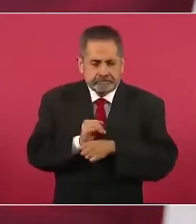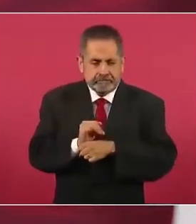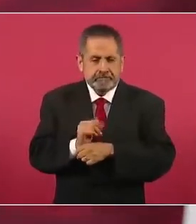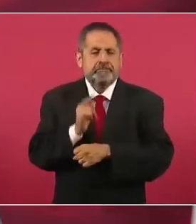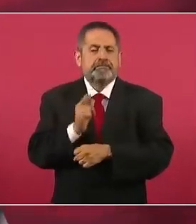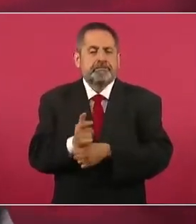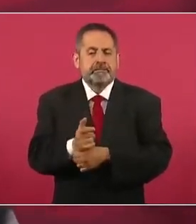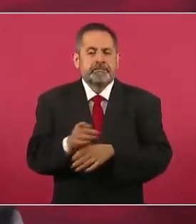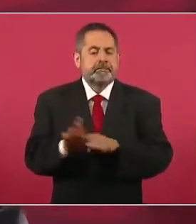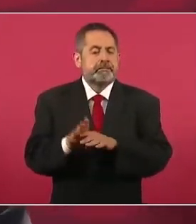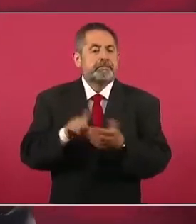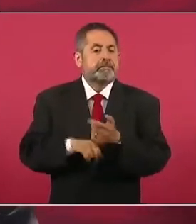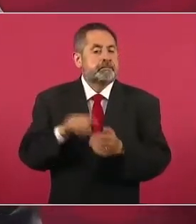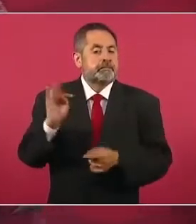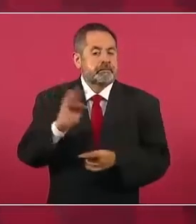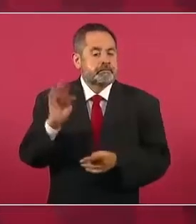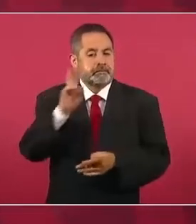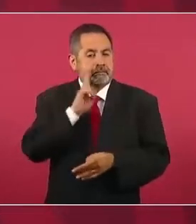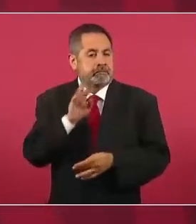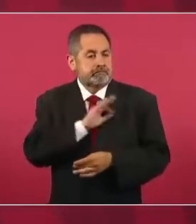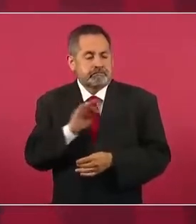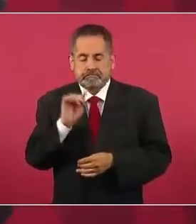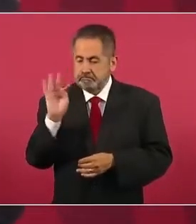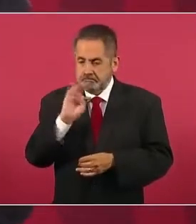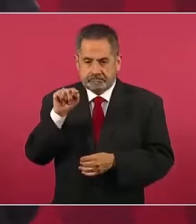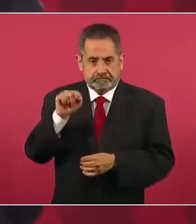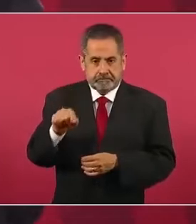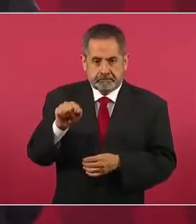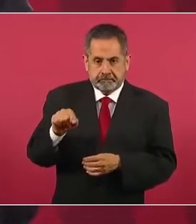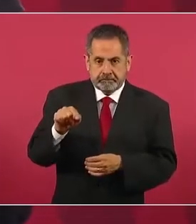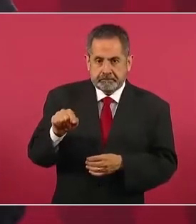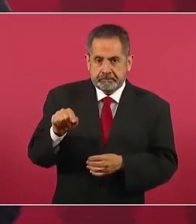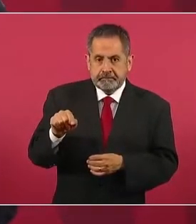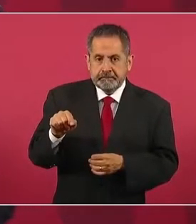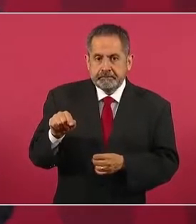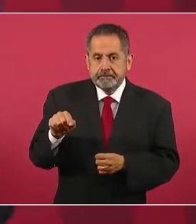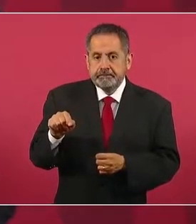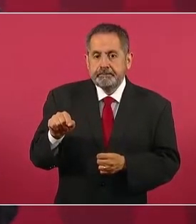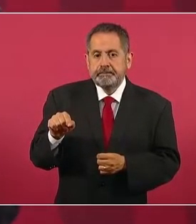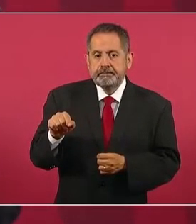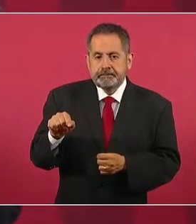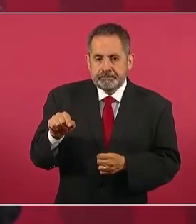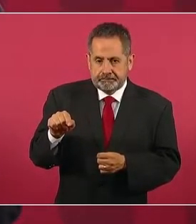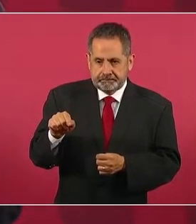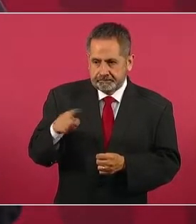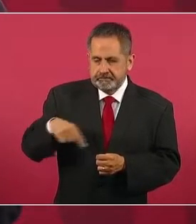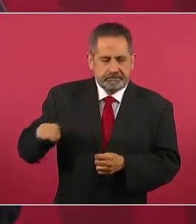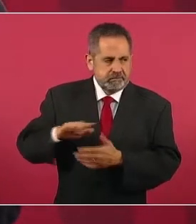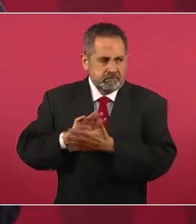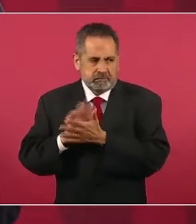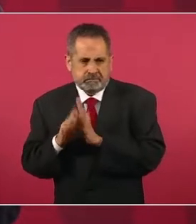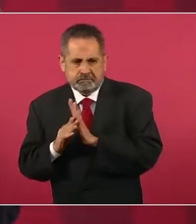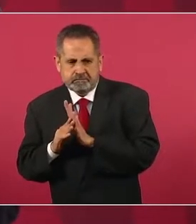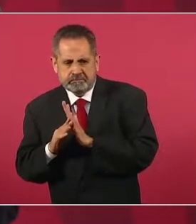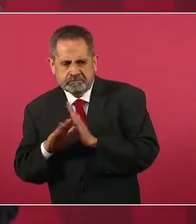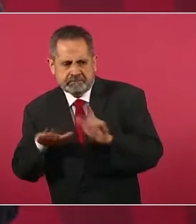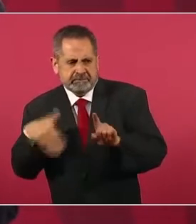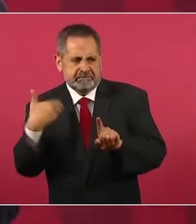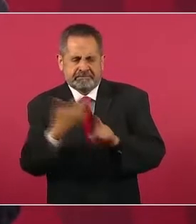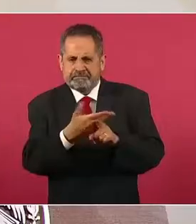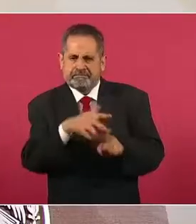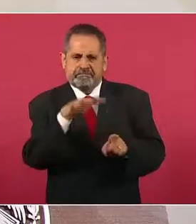la posibilidad de que fue un atentado contra su vida por